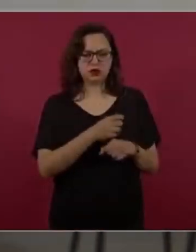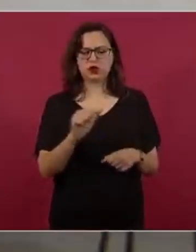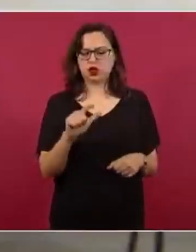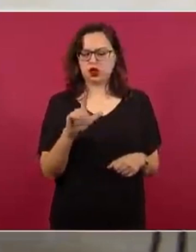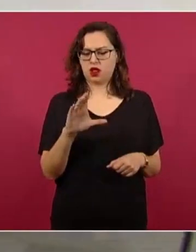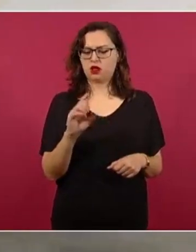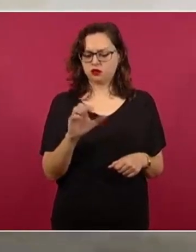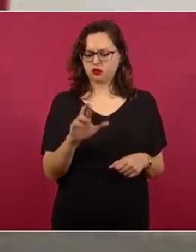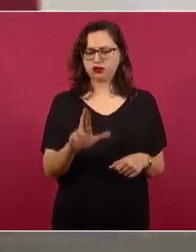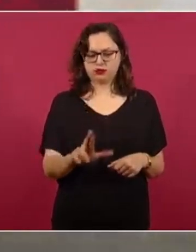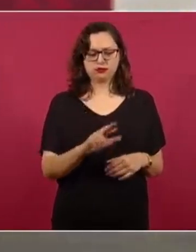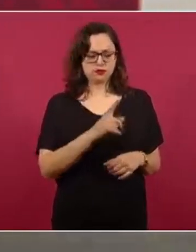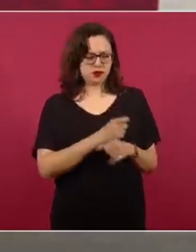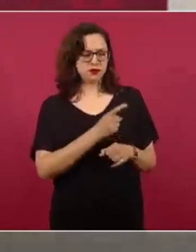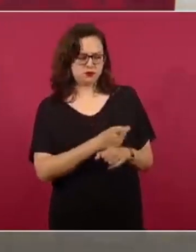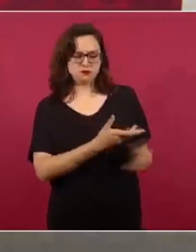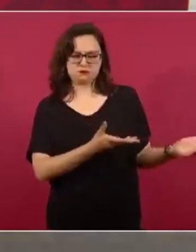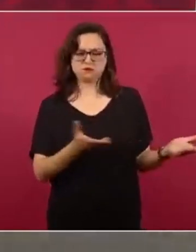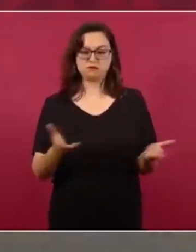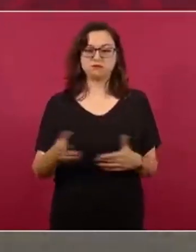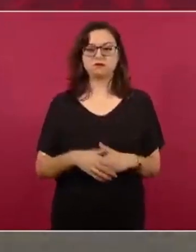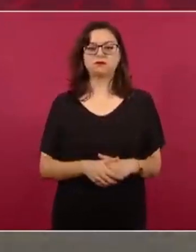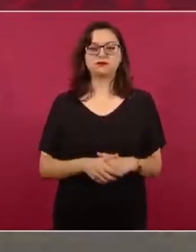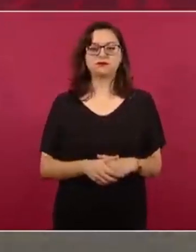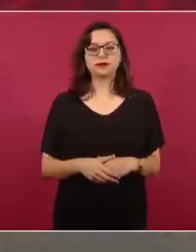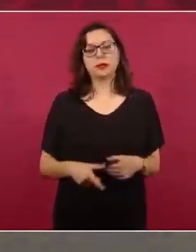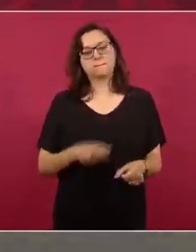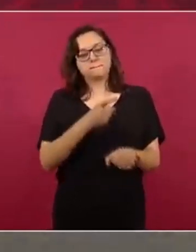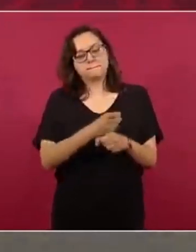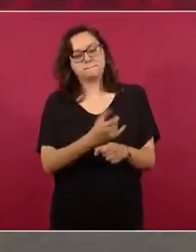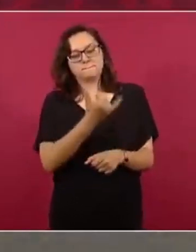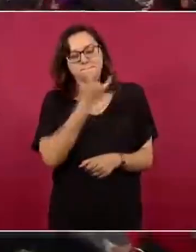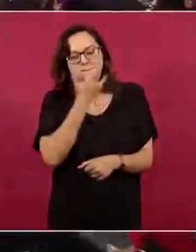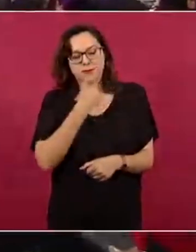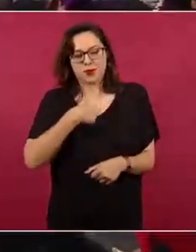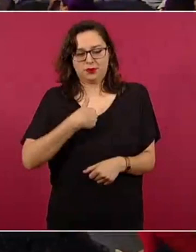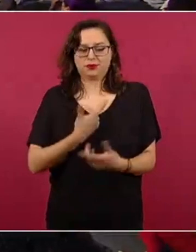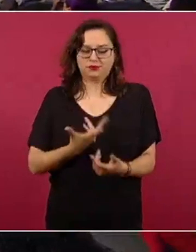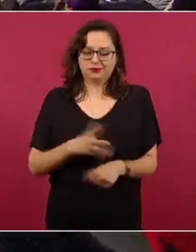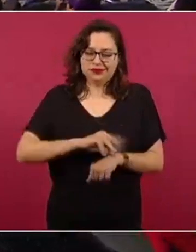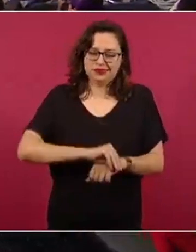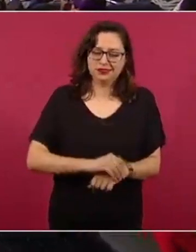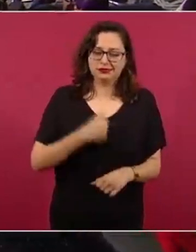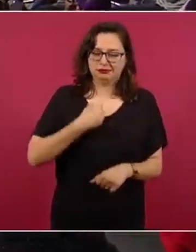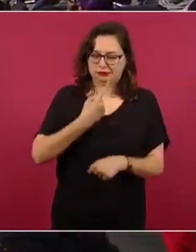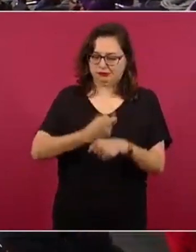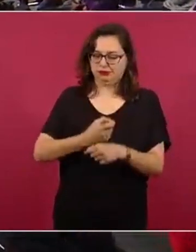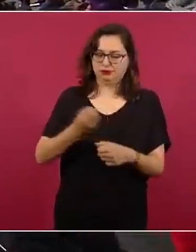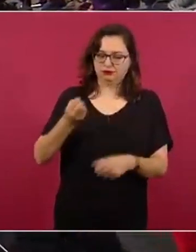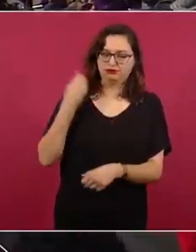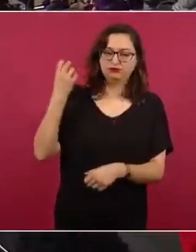Con su permiso, señor presidente, si me tomo con la libertad de estas palabras, primero pues